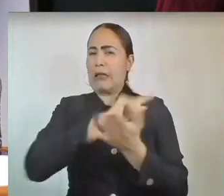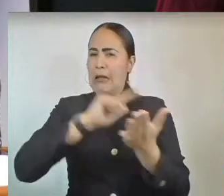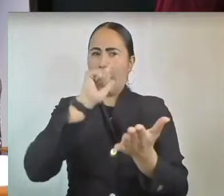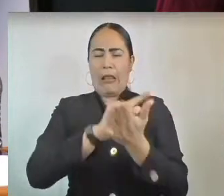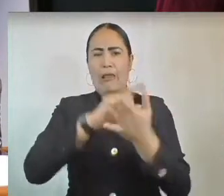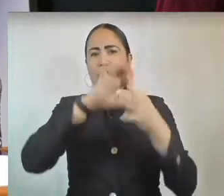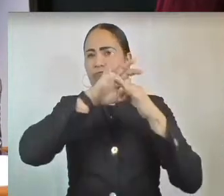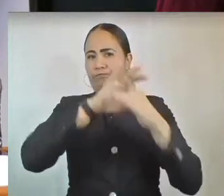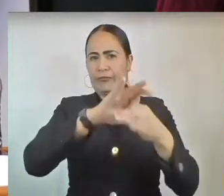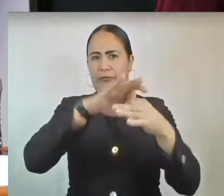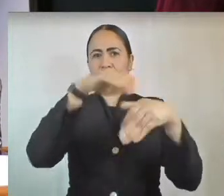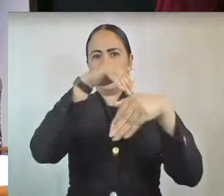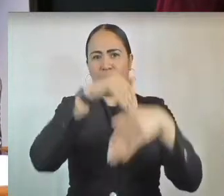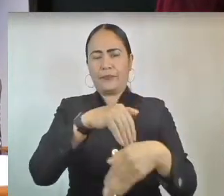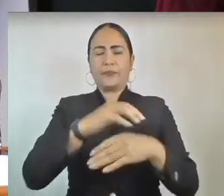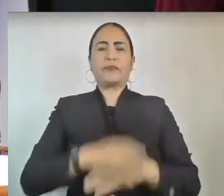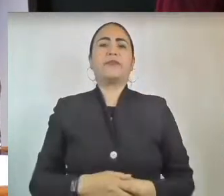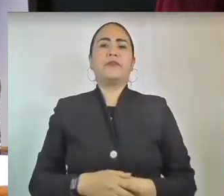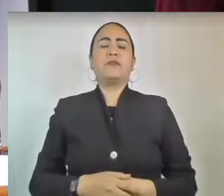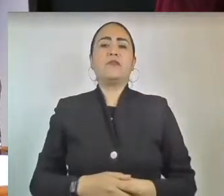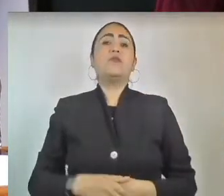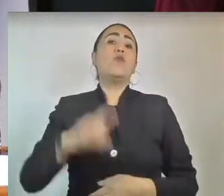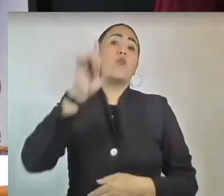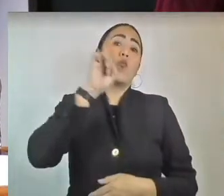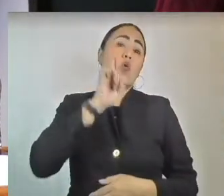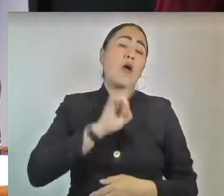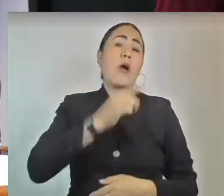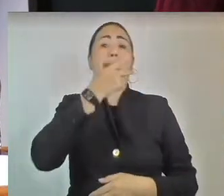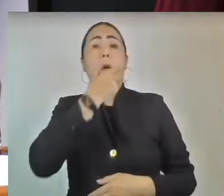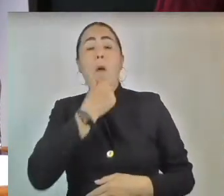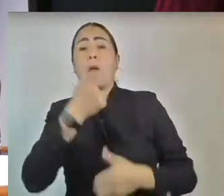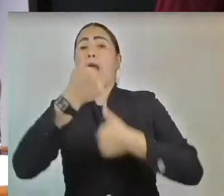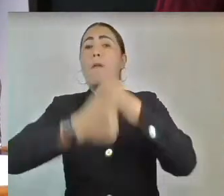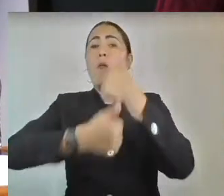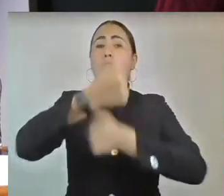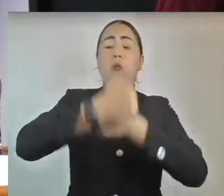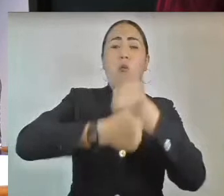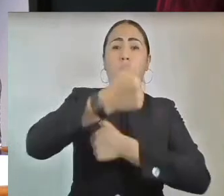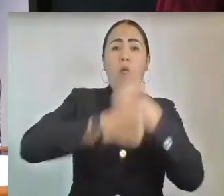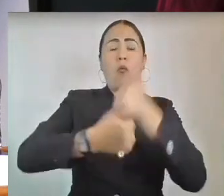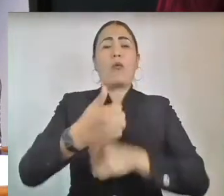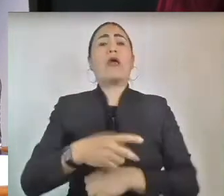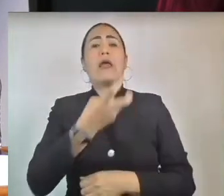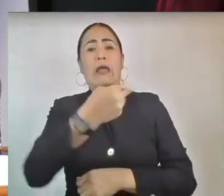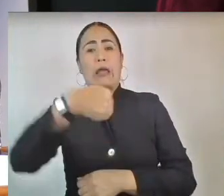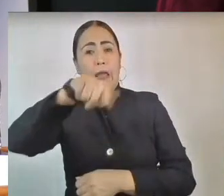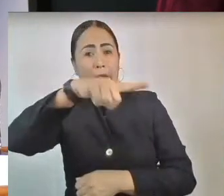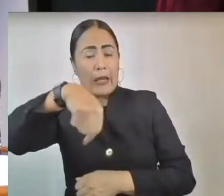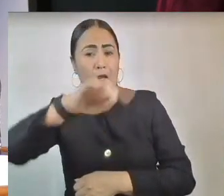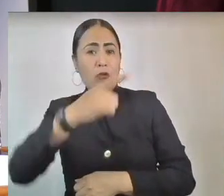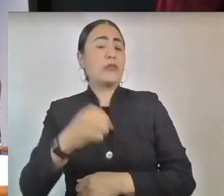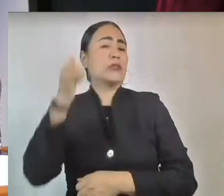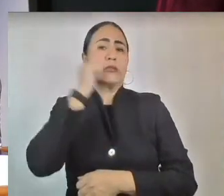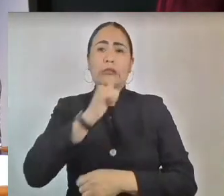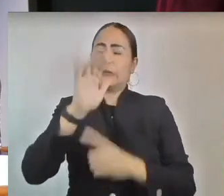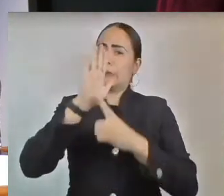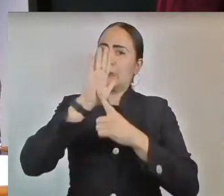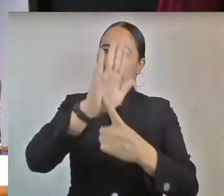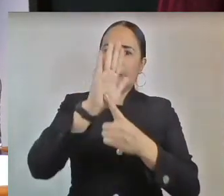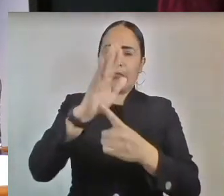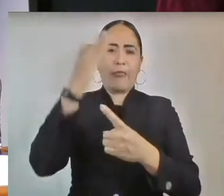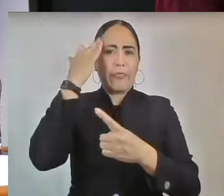Segundo, las y los aspirantes deberán cumplir y acreditar de manera debida, fehaciente y oportuna